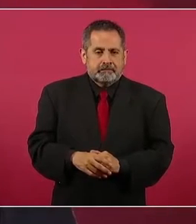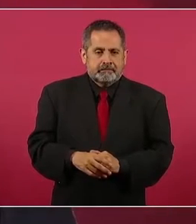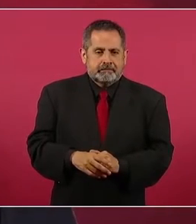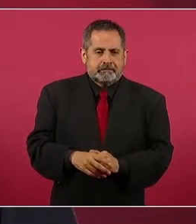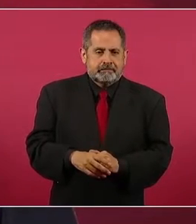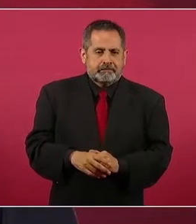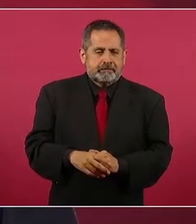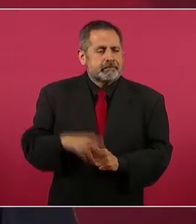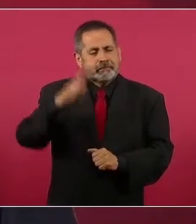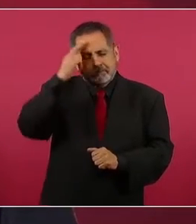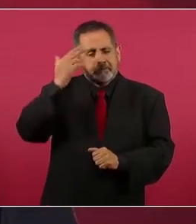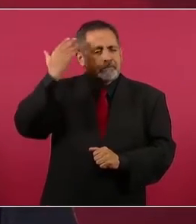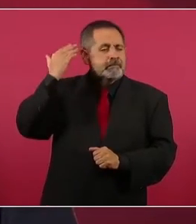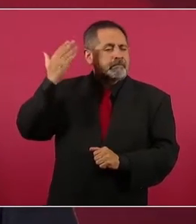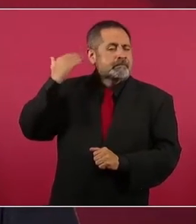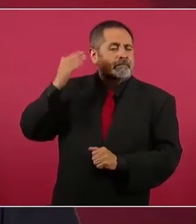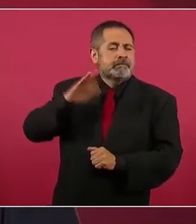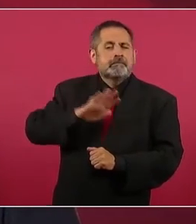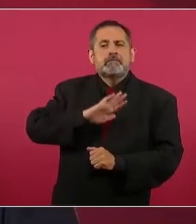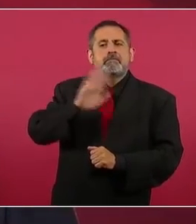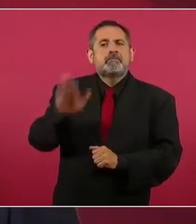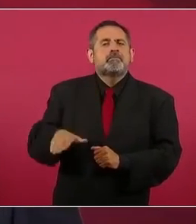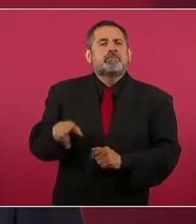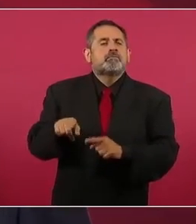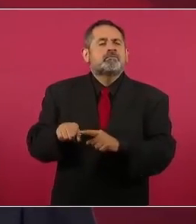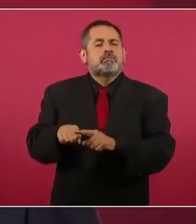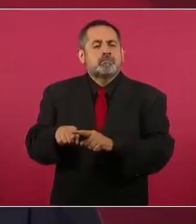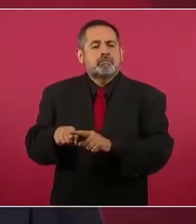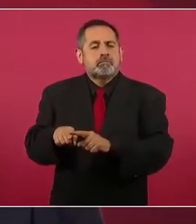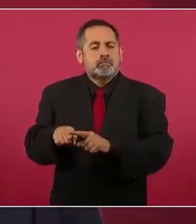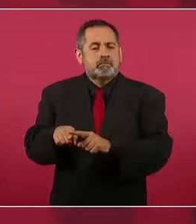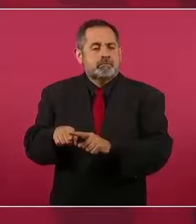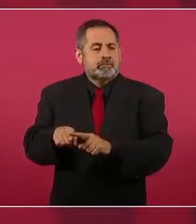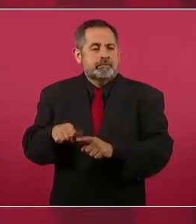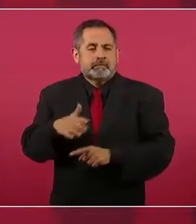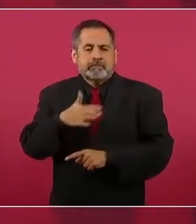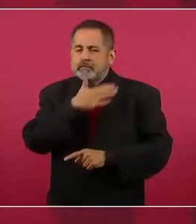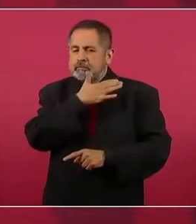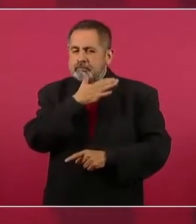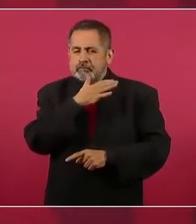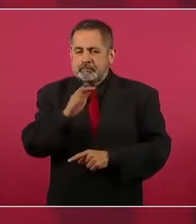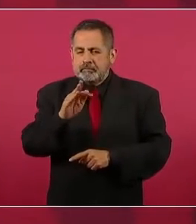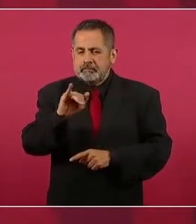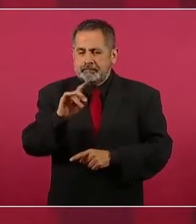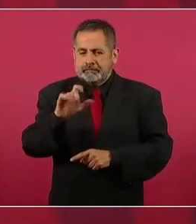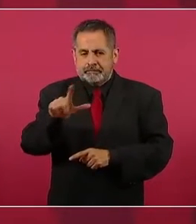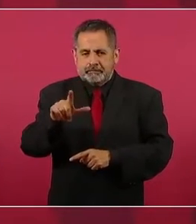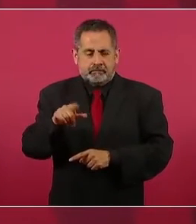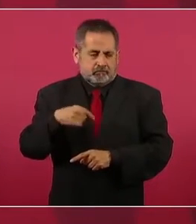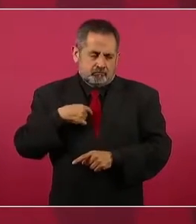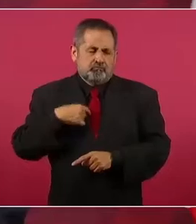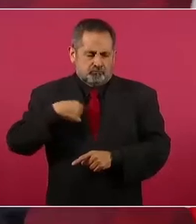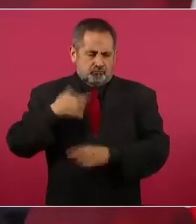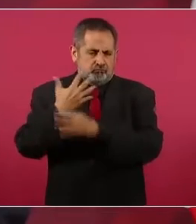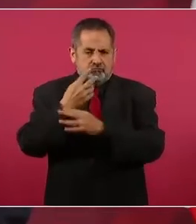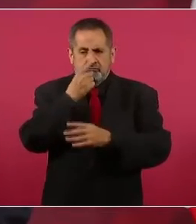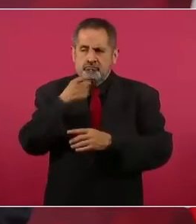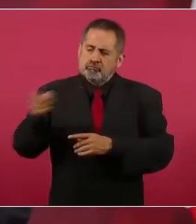Cuando murió el comandante Fidel Castro, dije que había muerto un gigante,